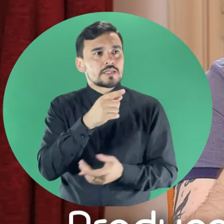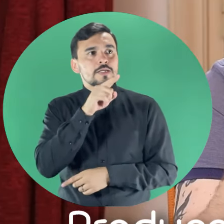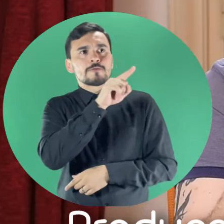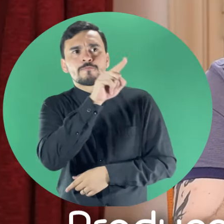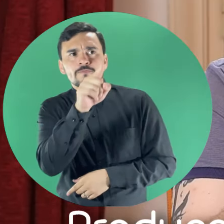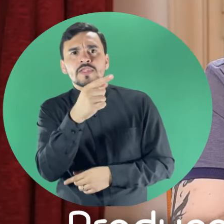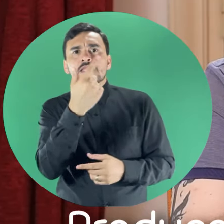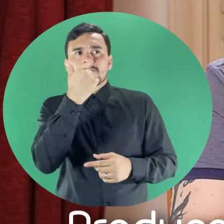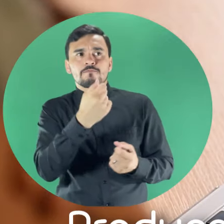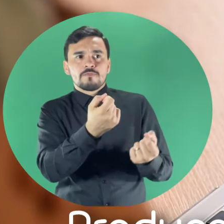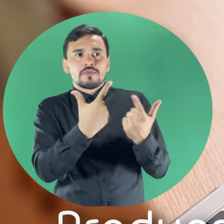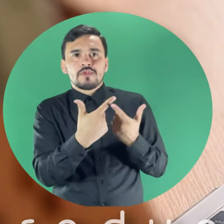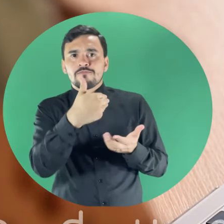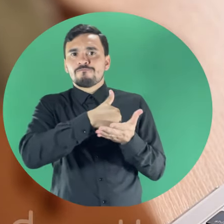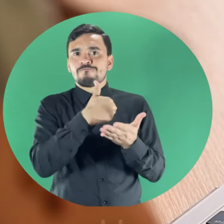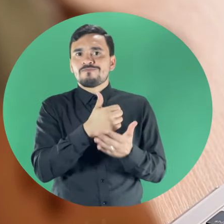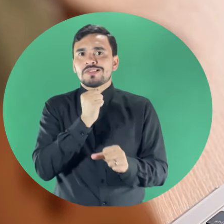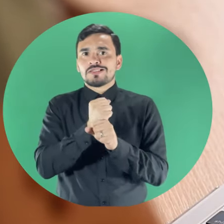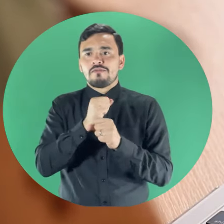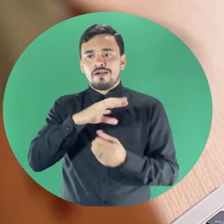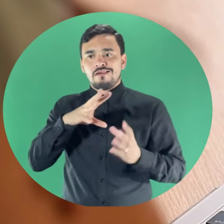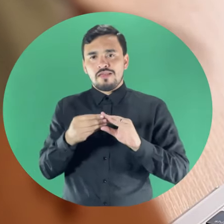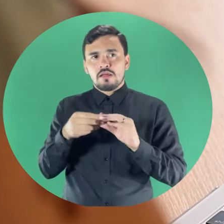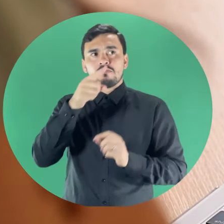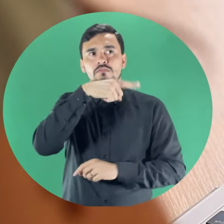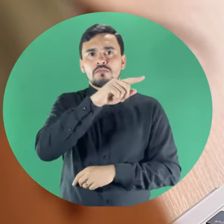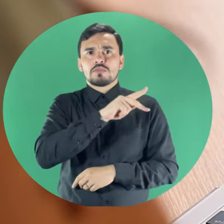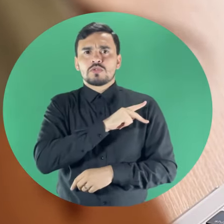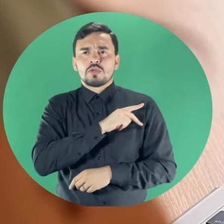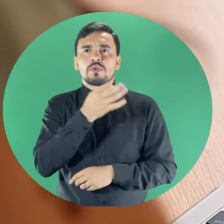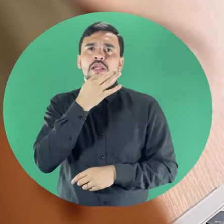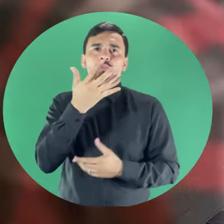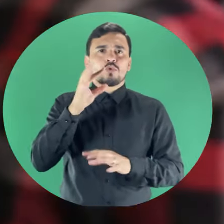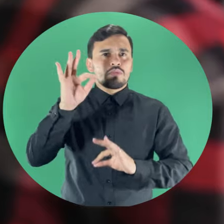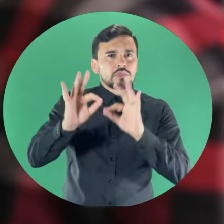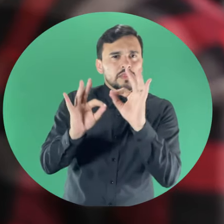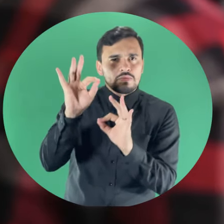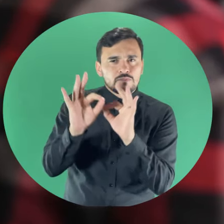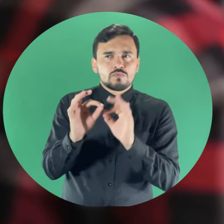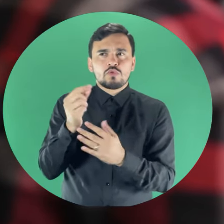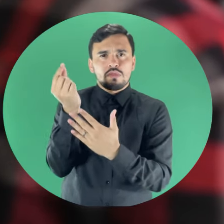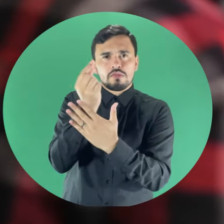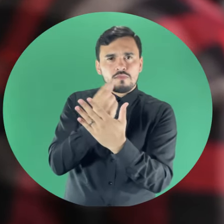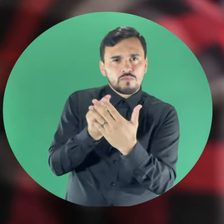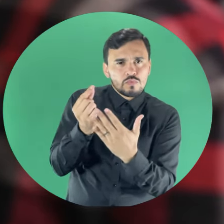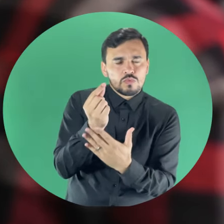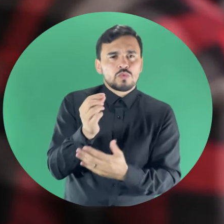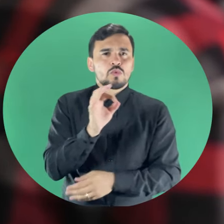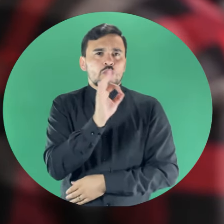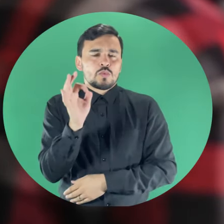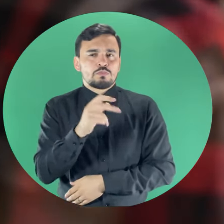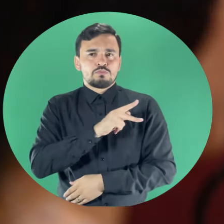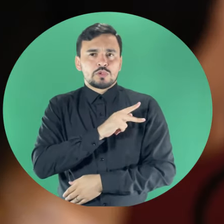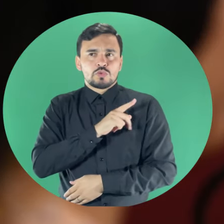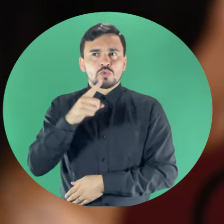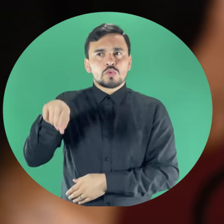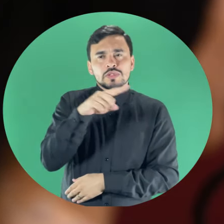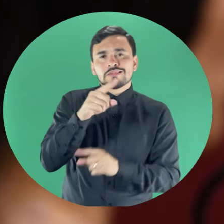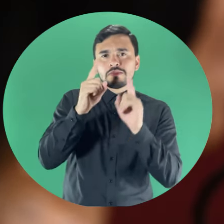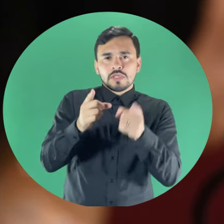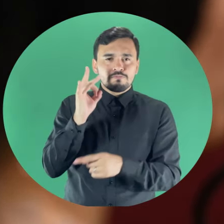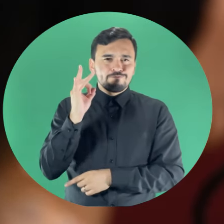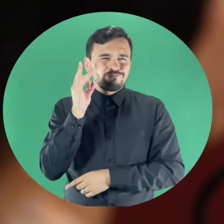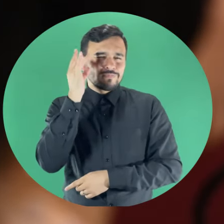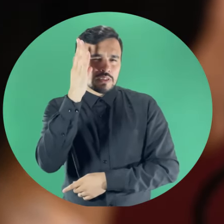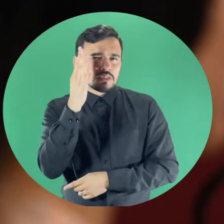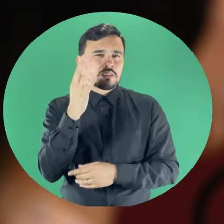distintos proveedores, personas que trabajan en la parte de diseño gráfico, ilustradores, personas que trabajan en la parte